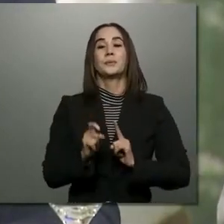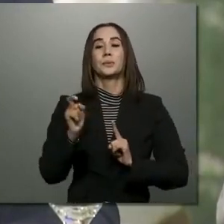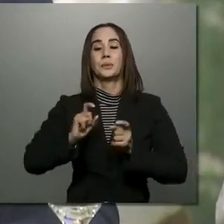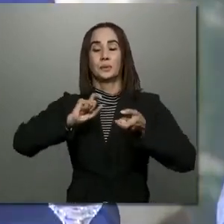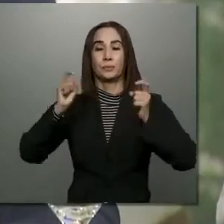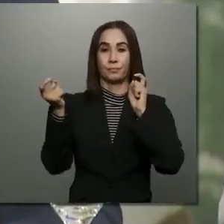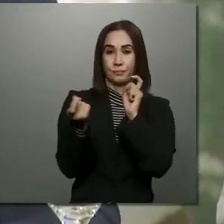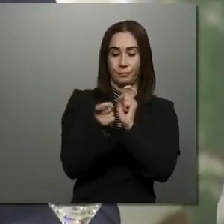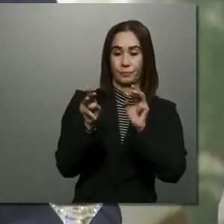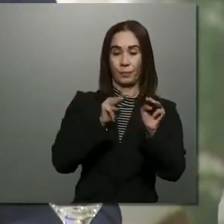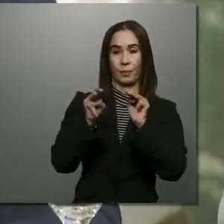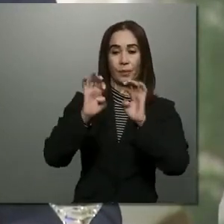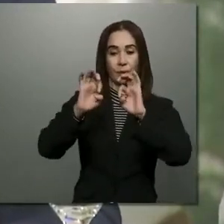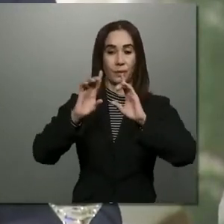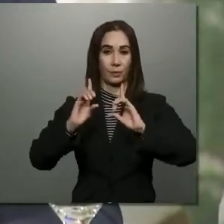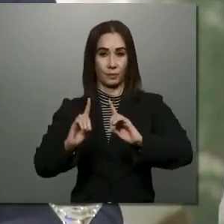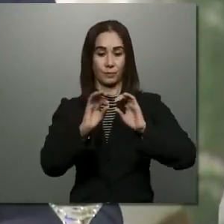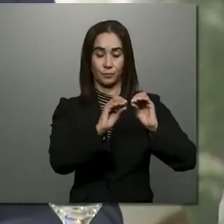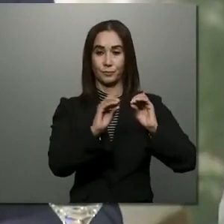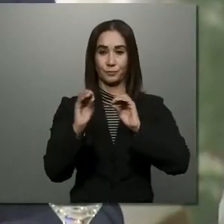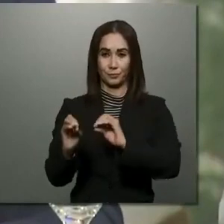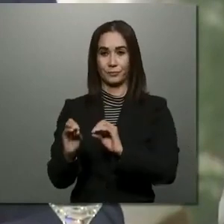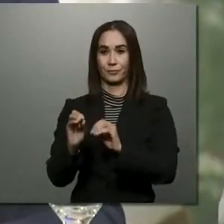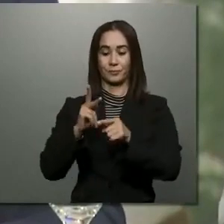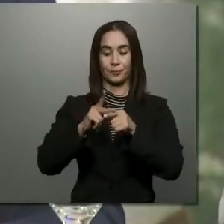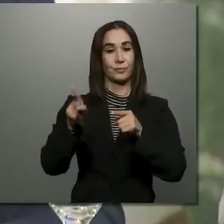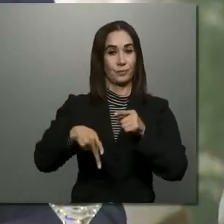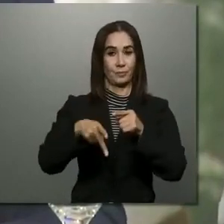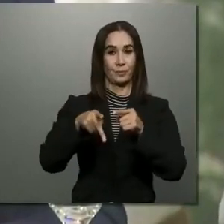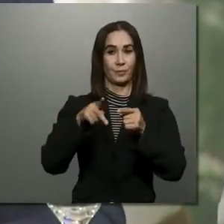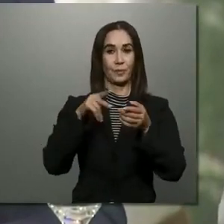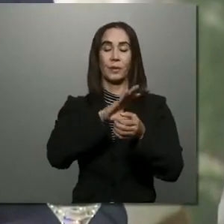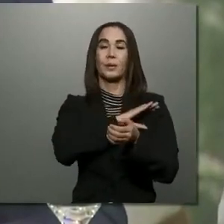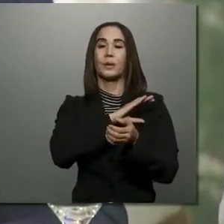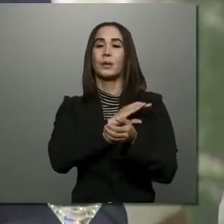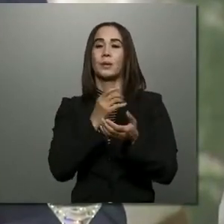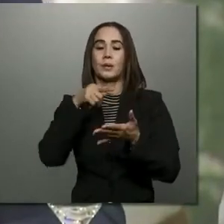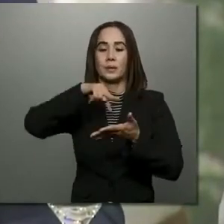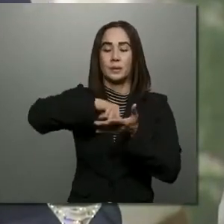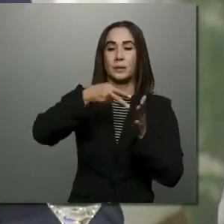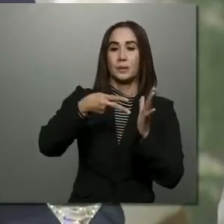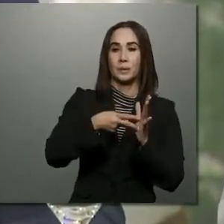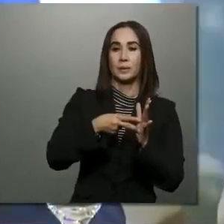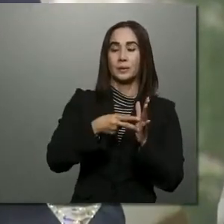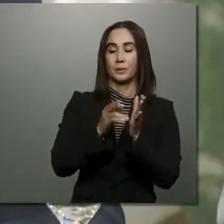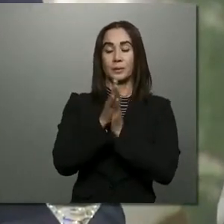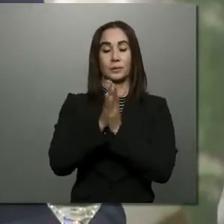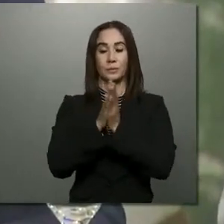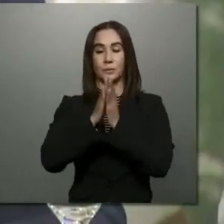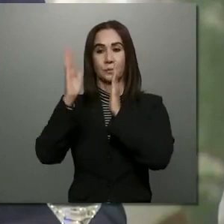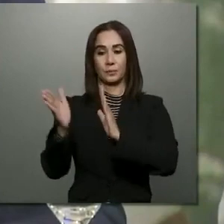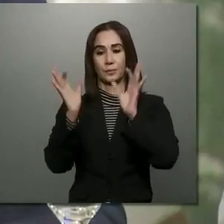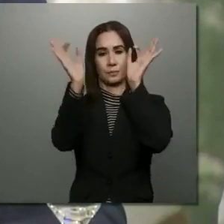modernización de modelo educativo policial. Esto es actualización del plan de